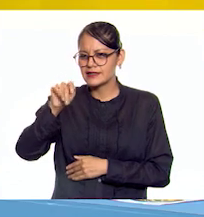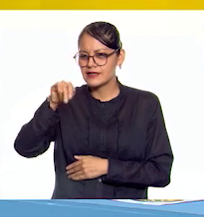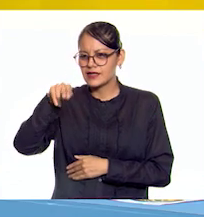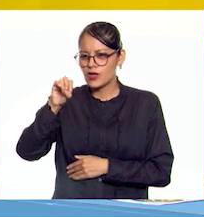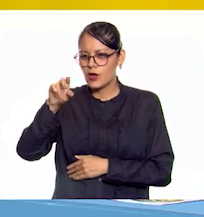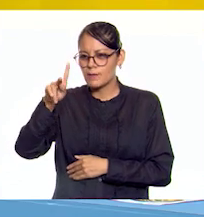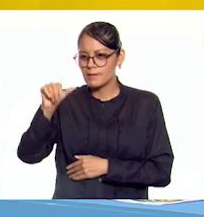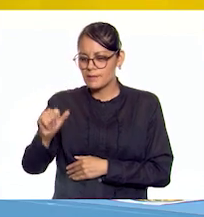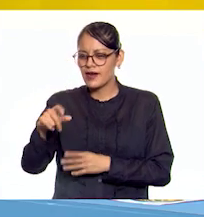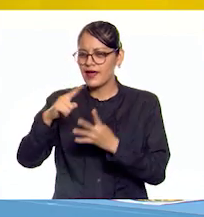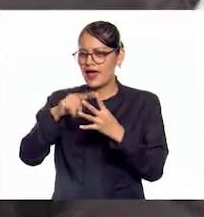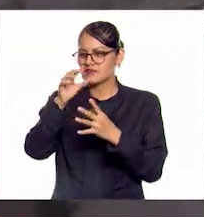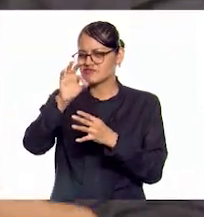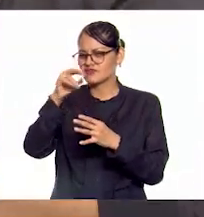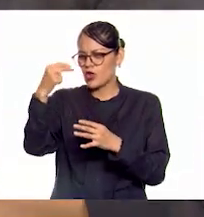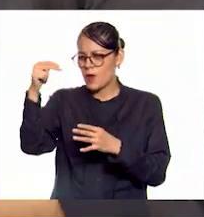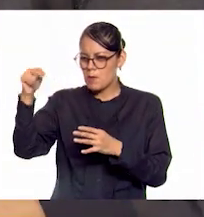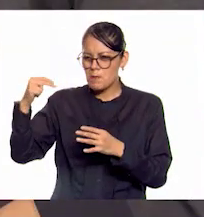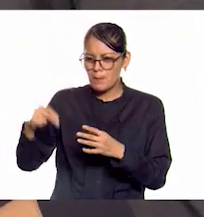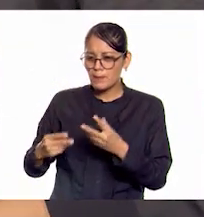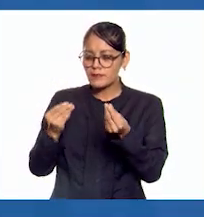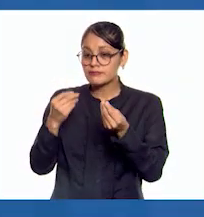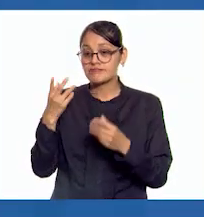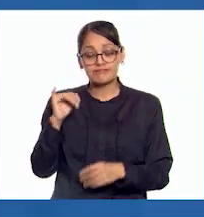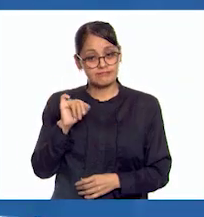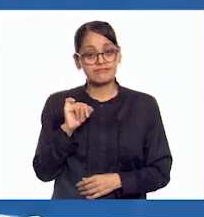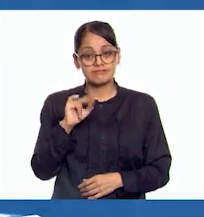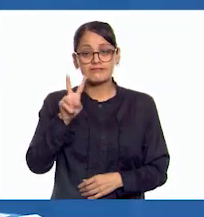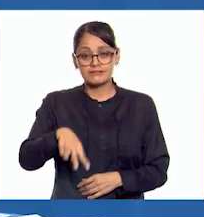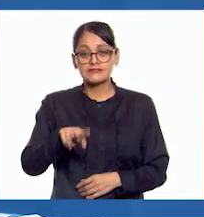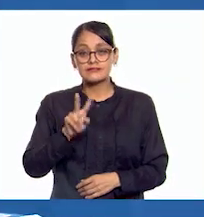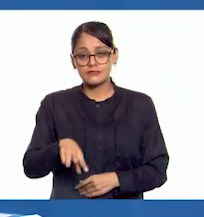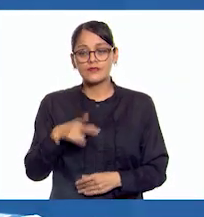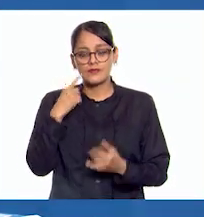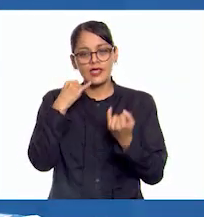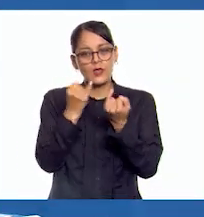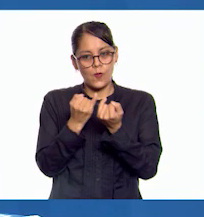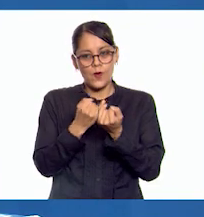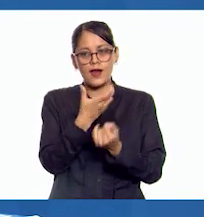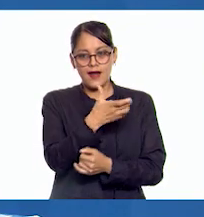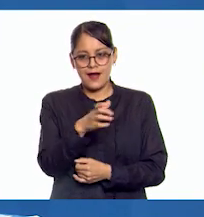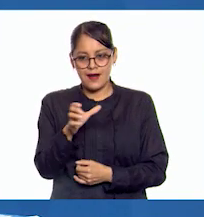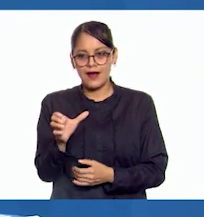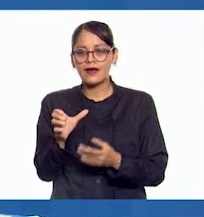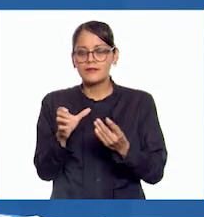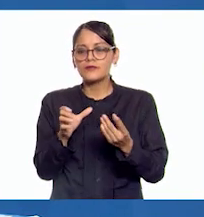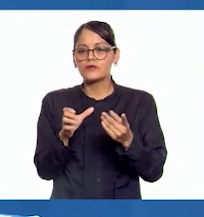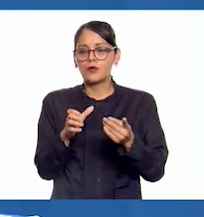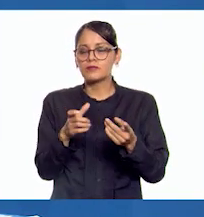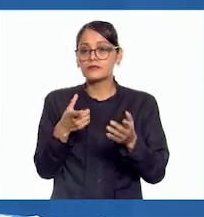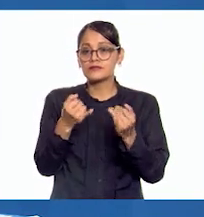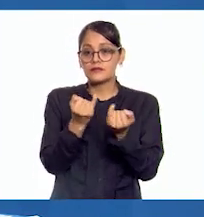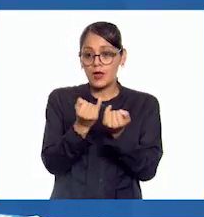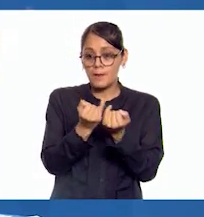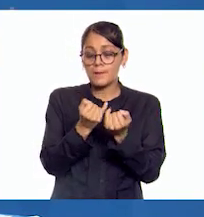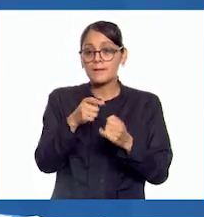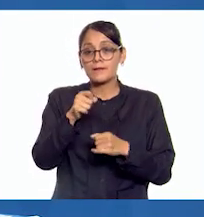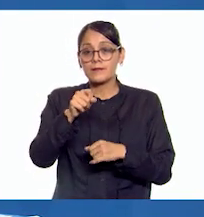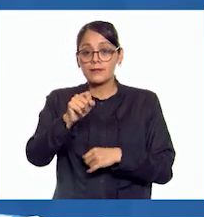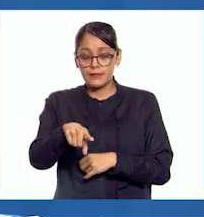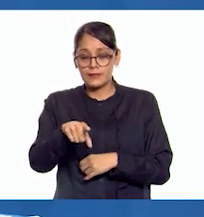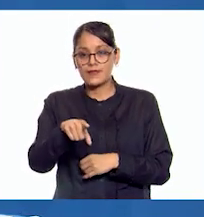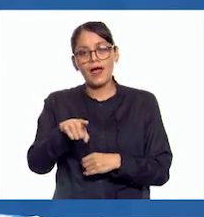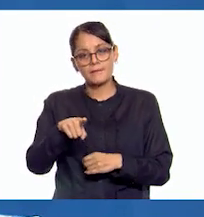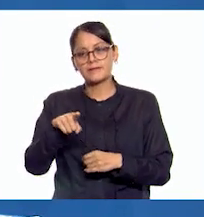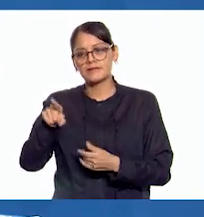Ruta de la Seda y veo varias más. Claro, efectivamente. Además de la agricultura, el Imperio Bizantino se sostuvo gracias al